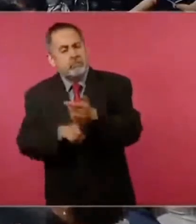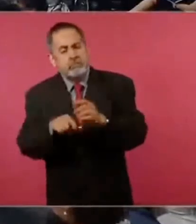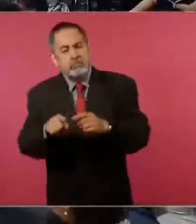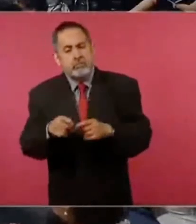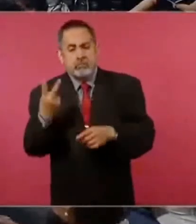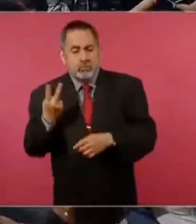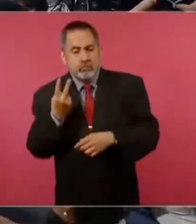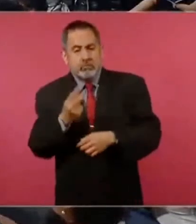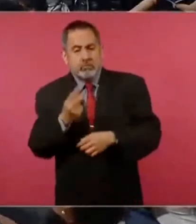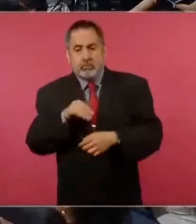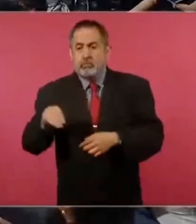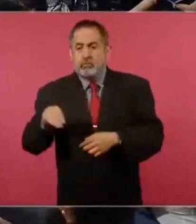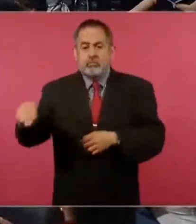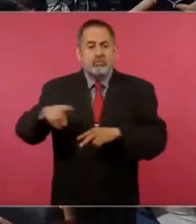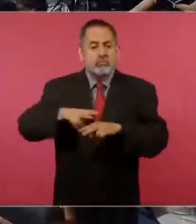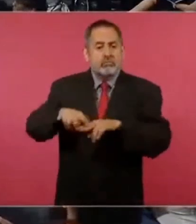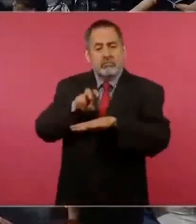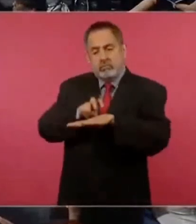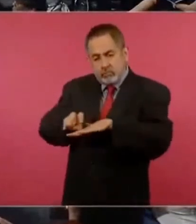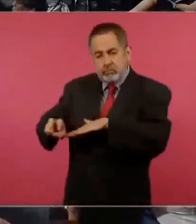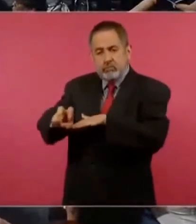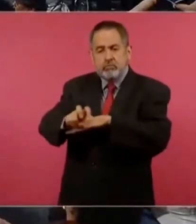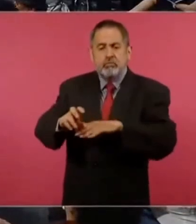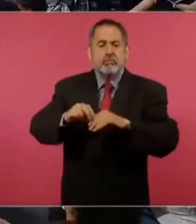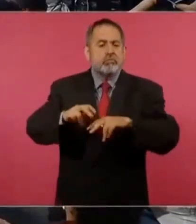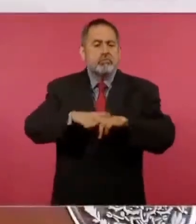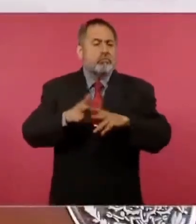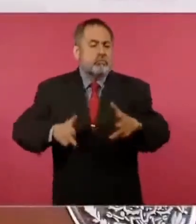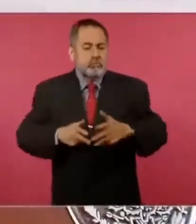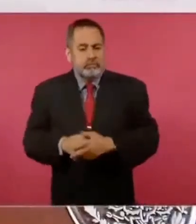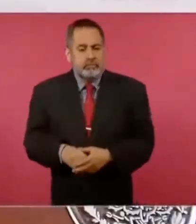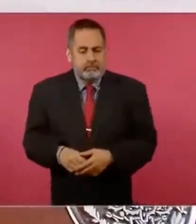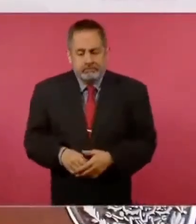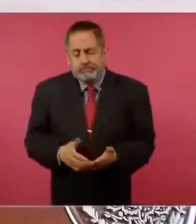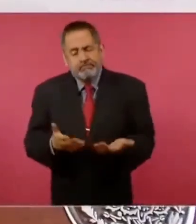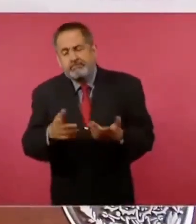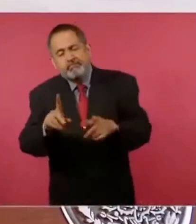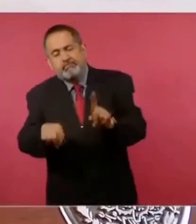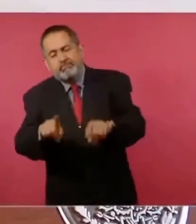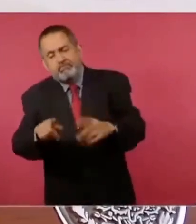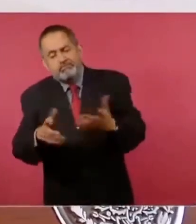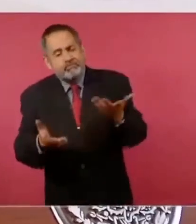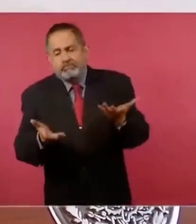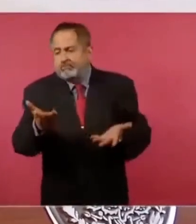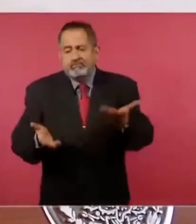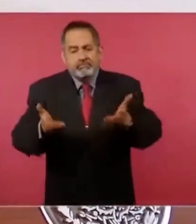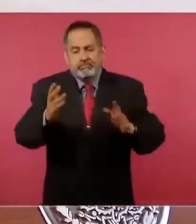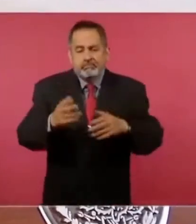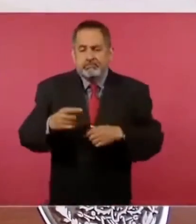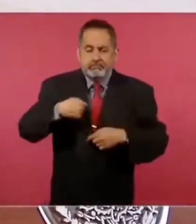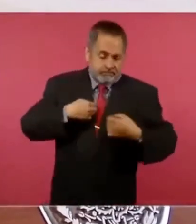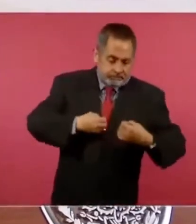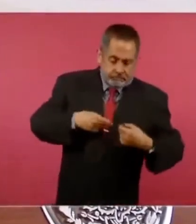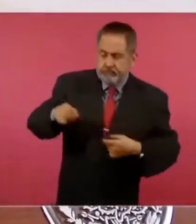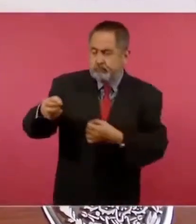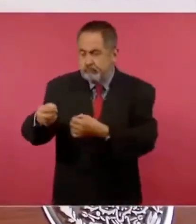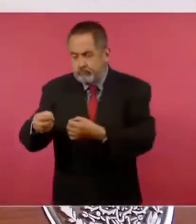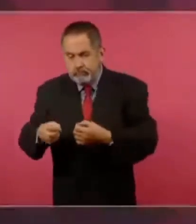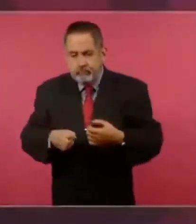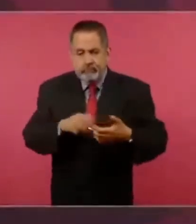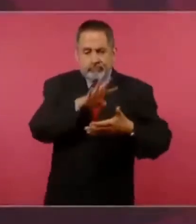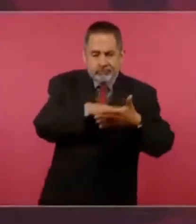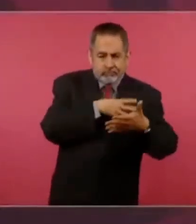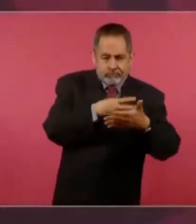el transísmico? Es que depende de los dos. Yo tengo